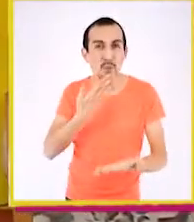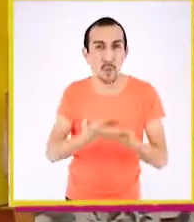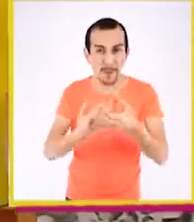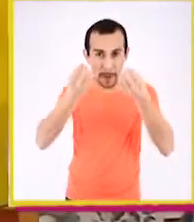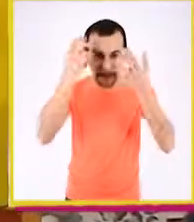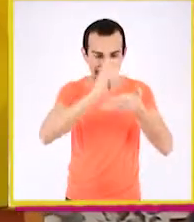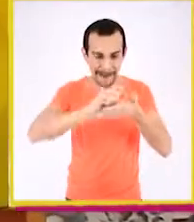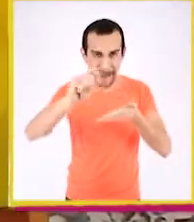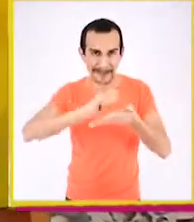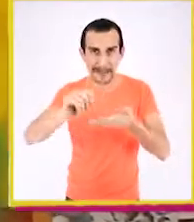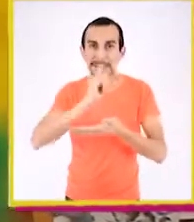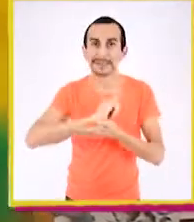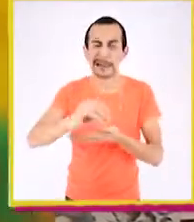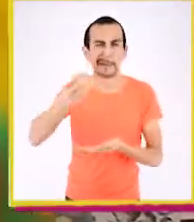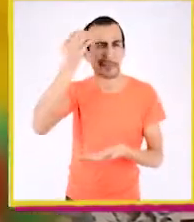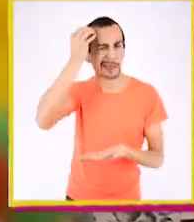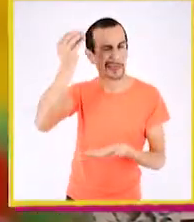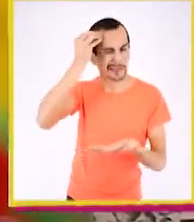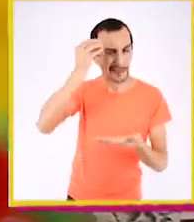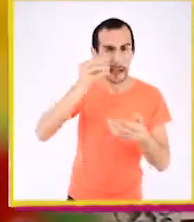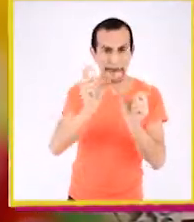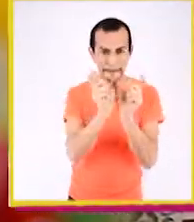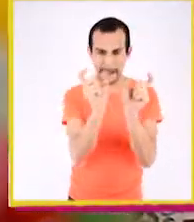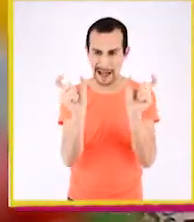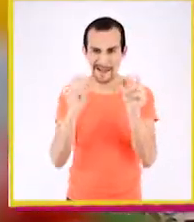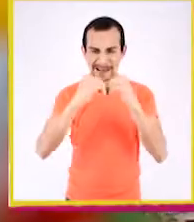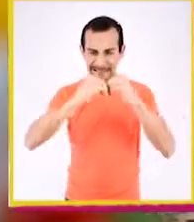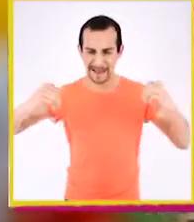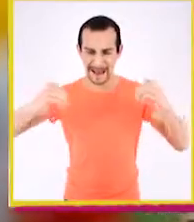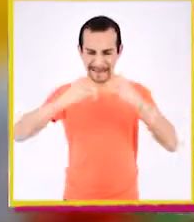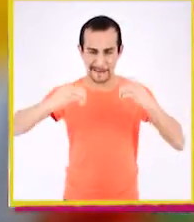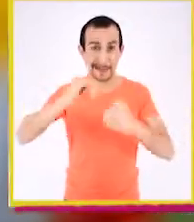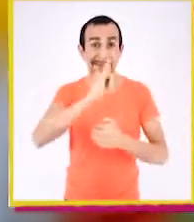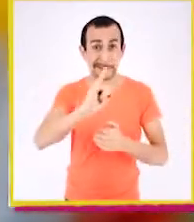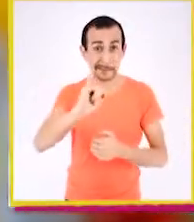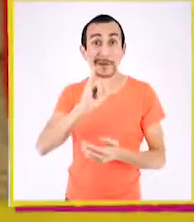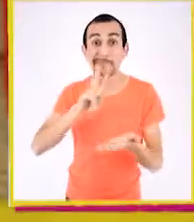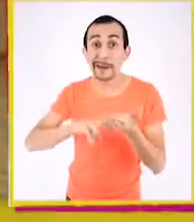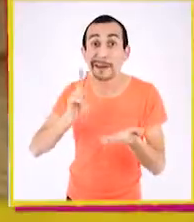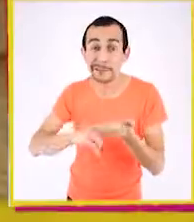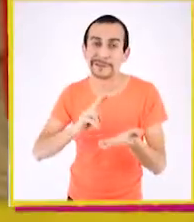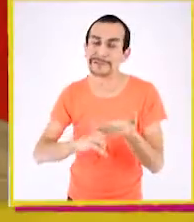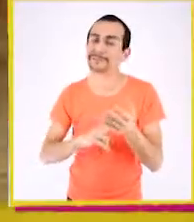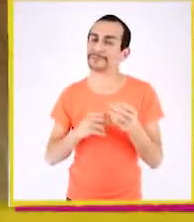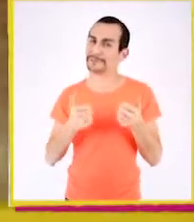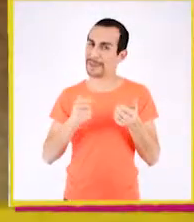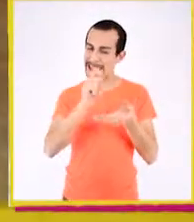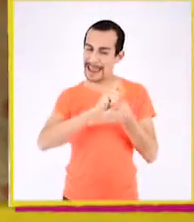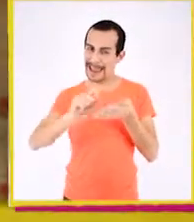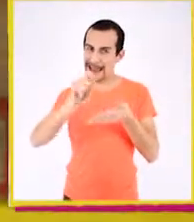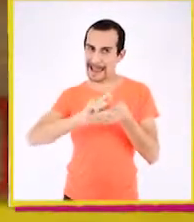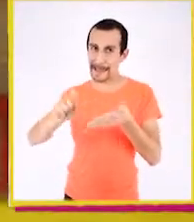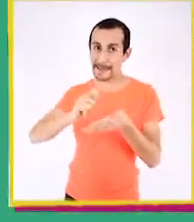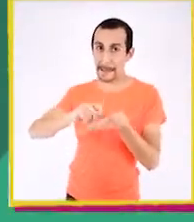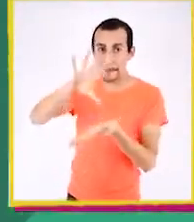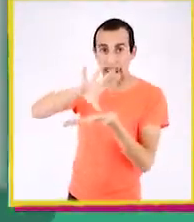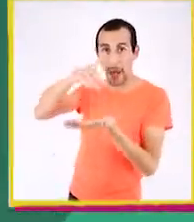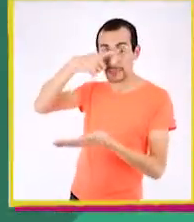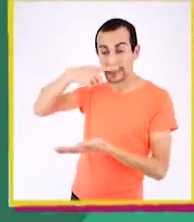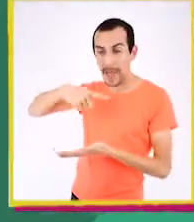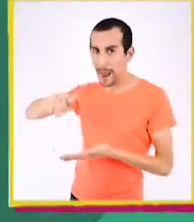¡1.000! Hay que separar las palabras, ¿verdad? Bueno, en la escritura